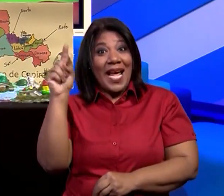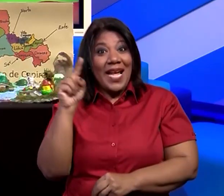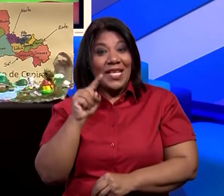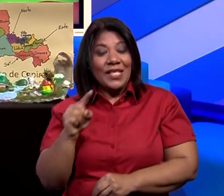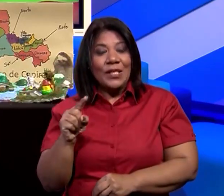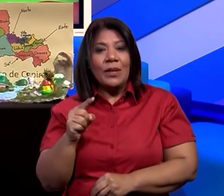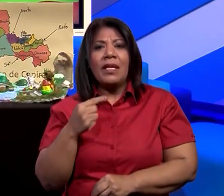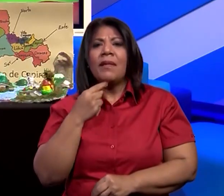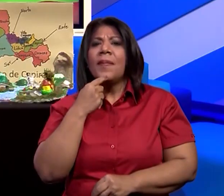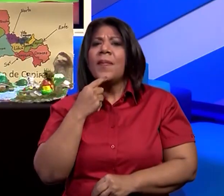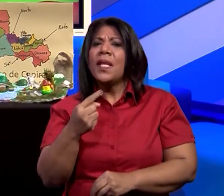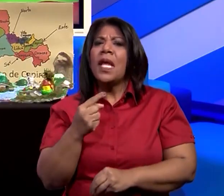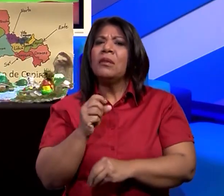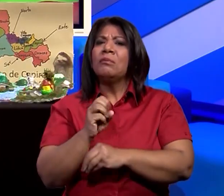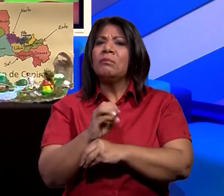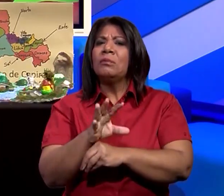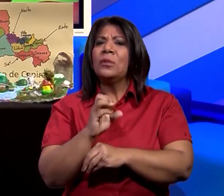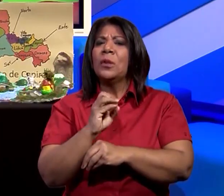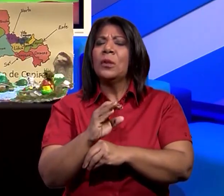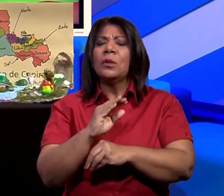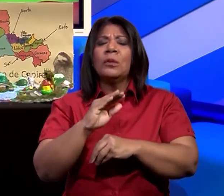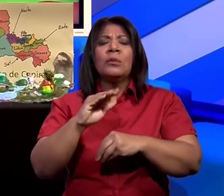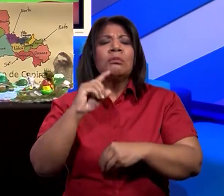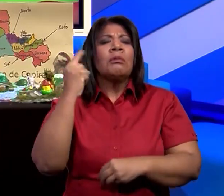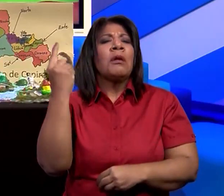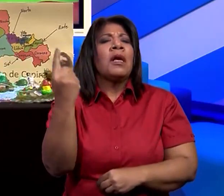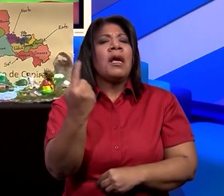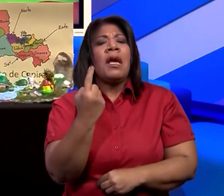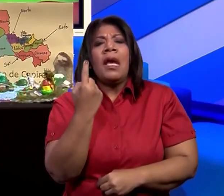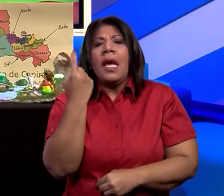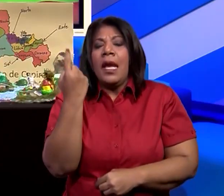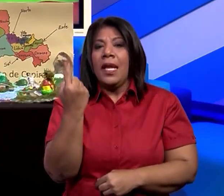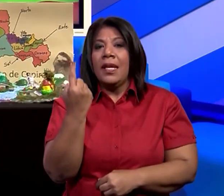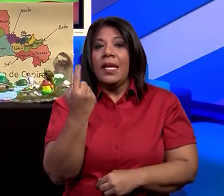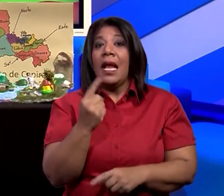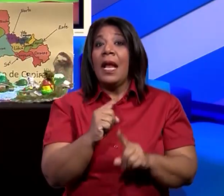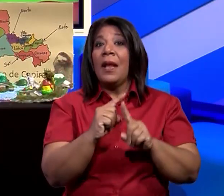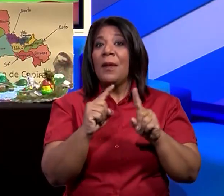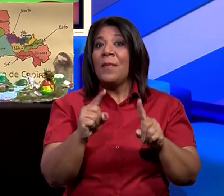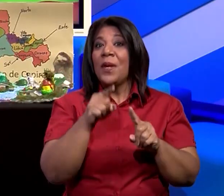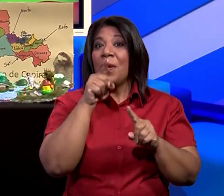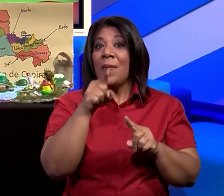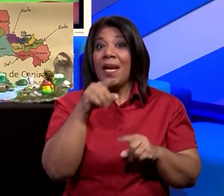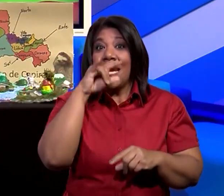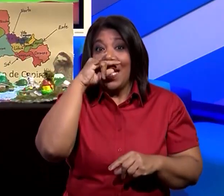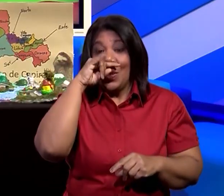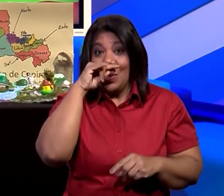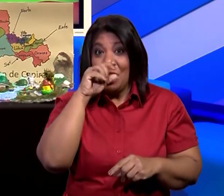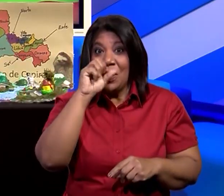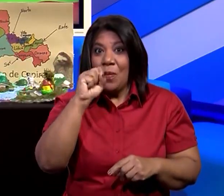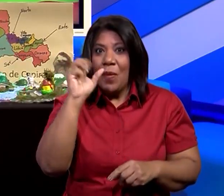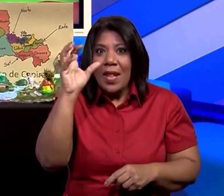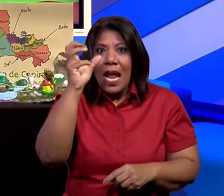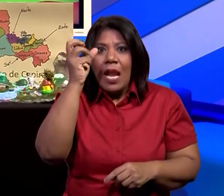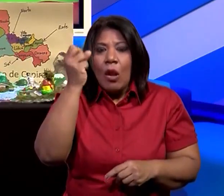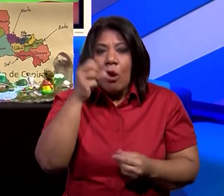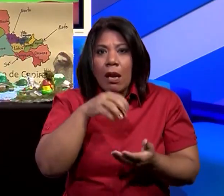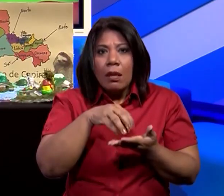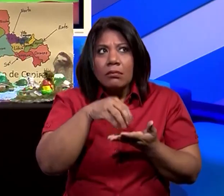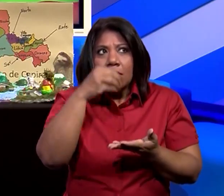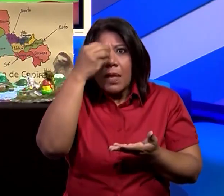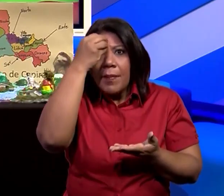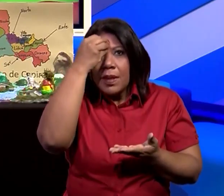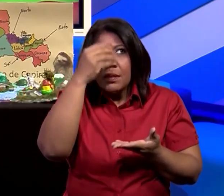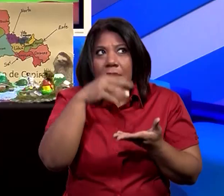depende de cada niño, ¿verdad? El aprendizaje, van a hacer los